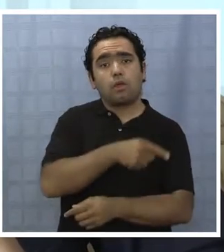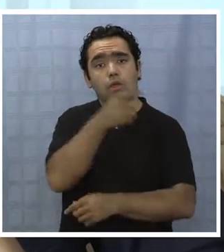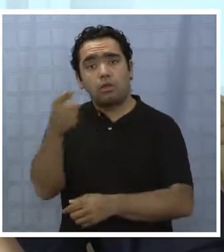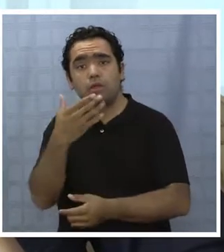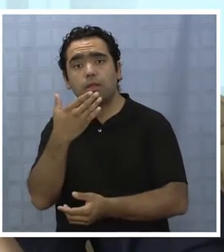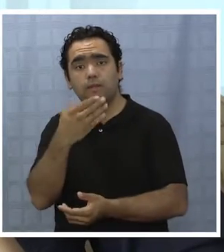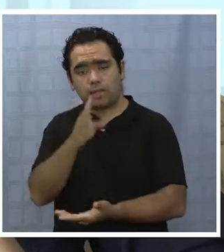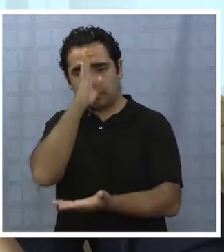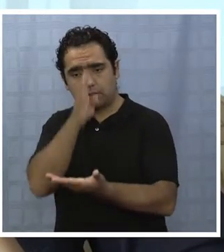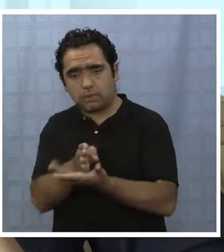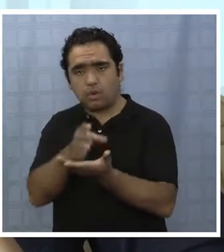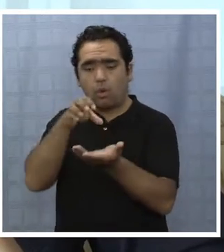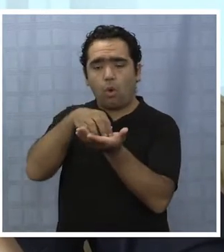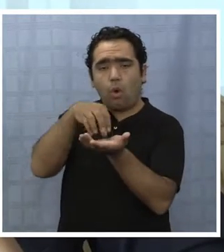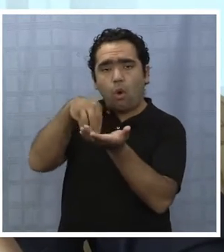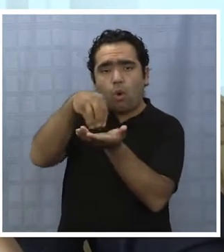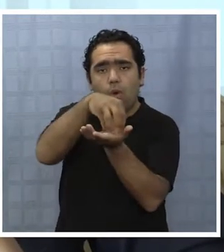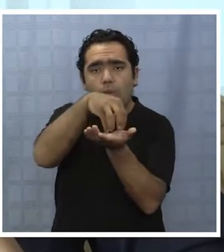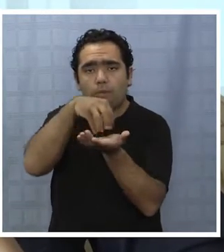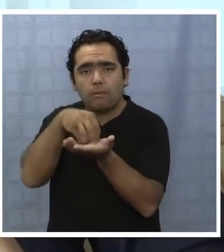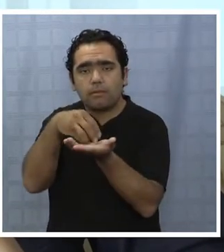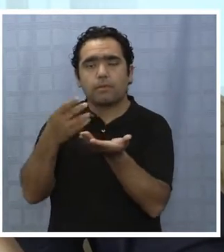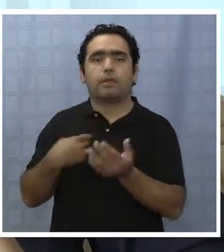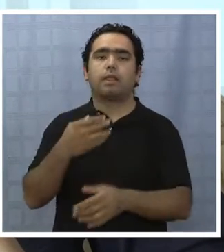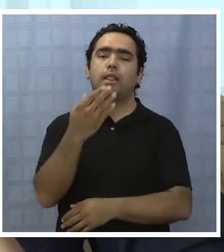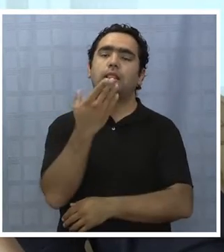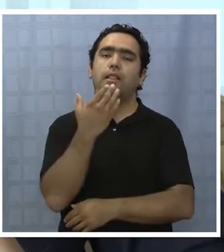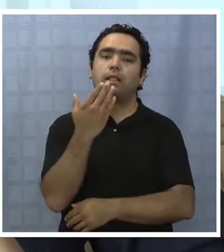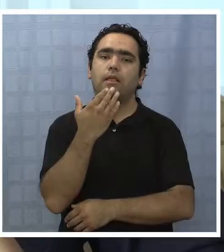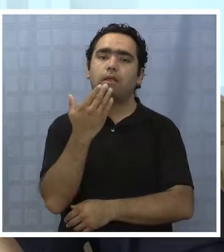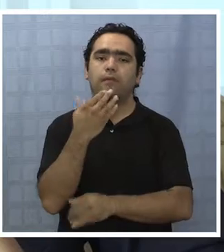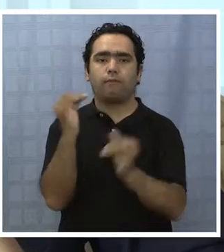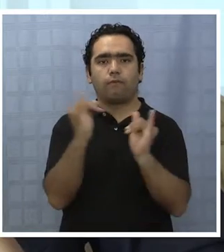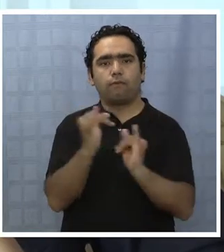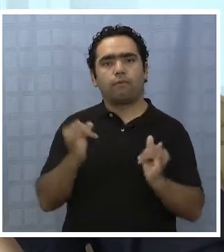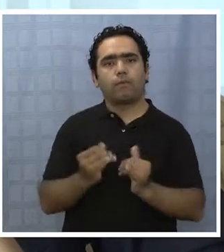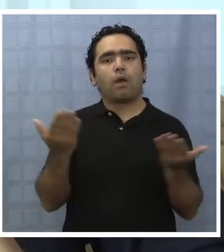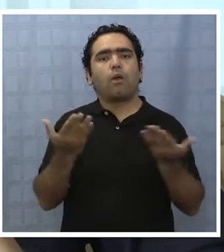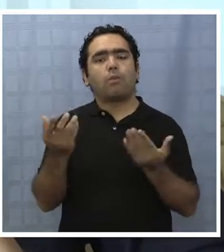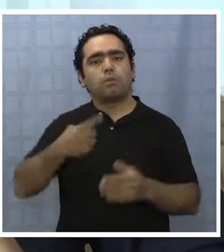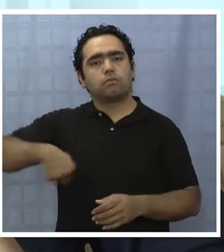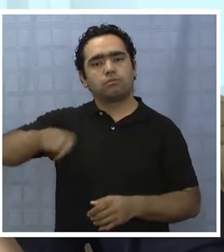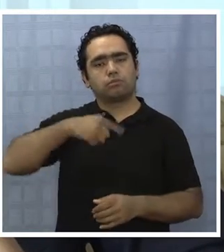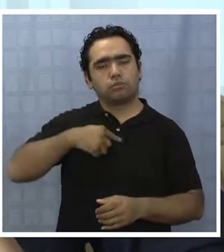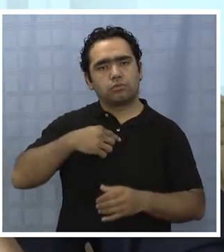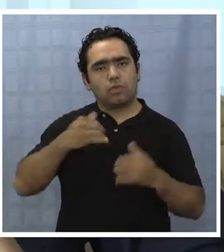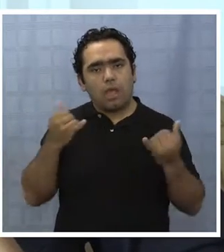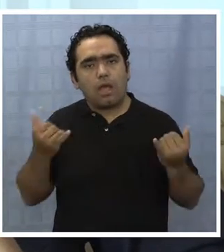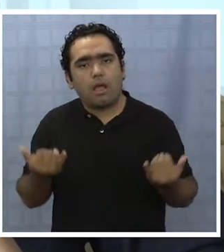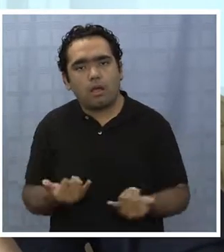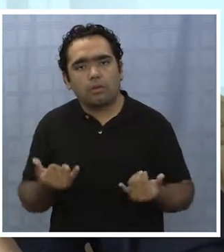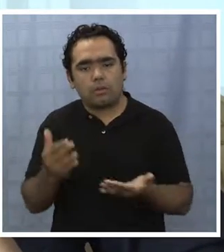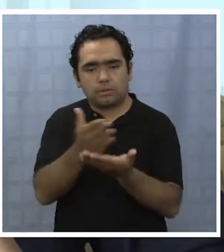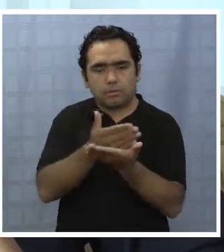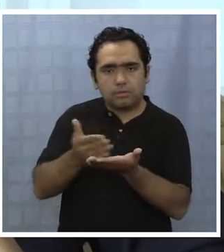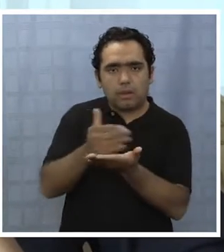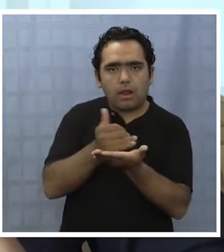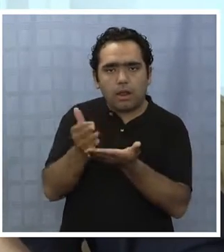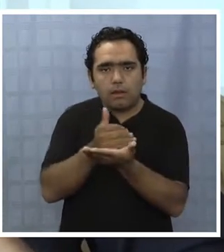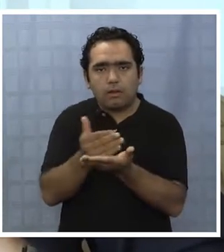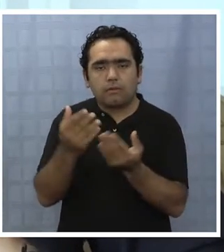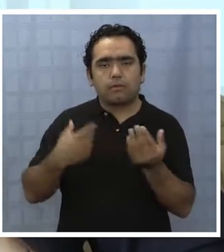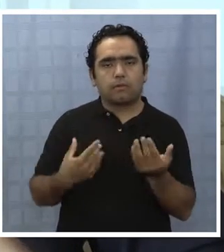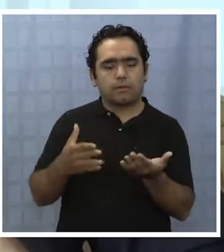nivel comunal. Y también la forma como actualizamos y planificamos la ciudad, los planos